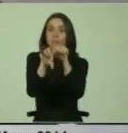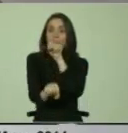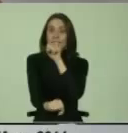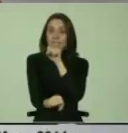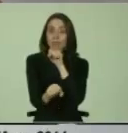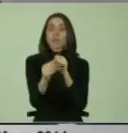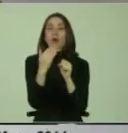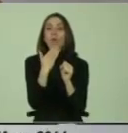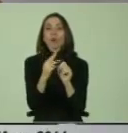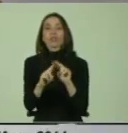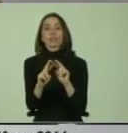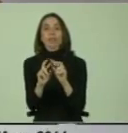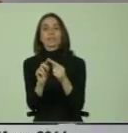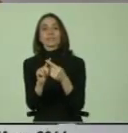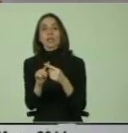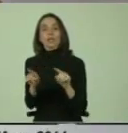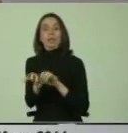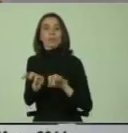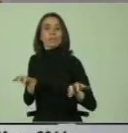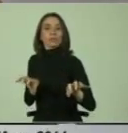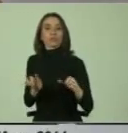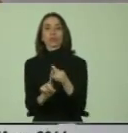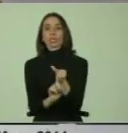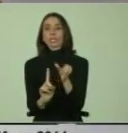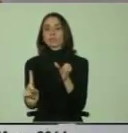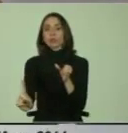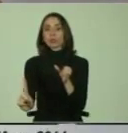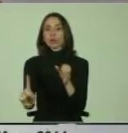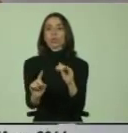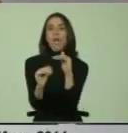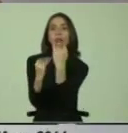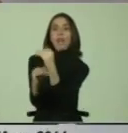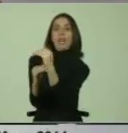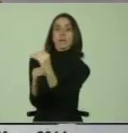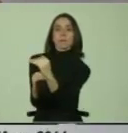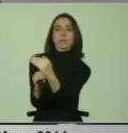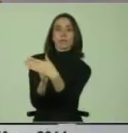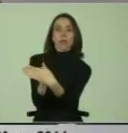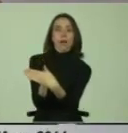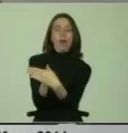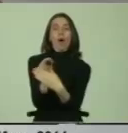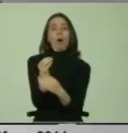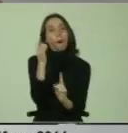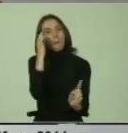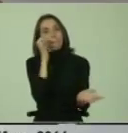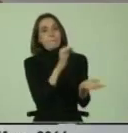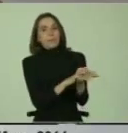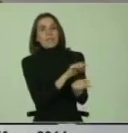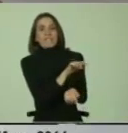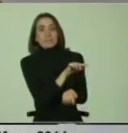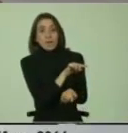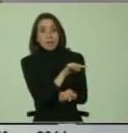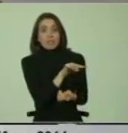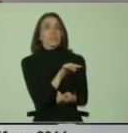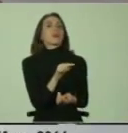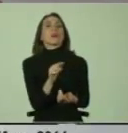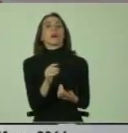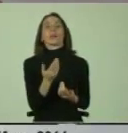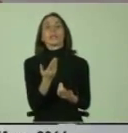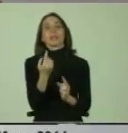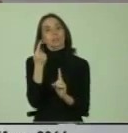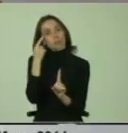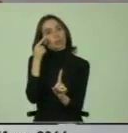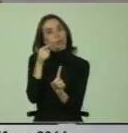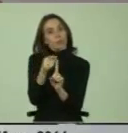cuando hay cualquier distinción, exclusión, limitación o preferencia que tiene como propósito, a veces no como